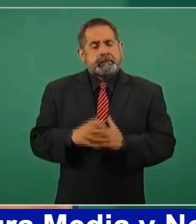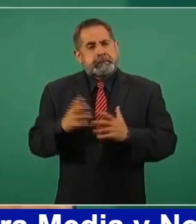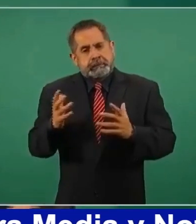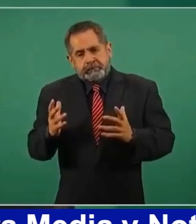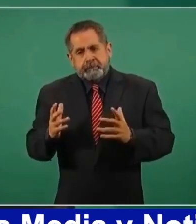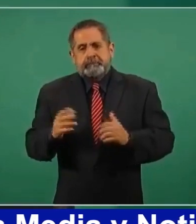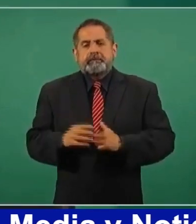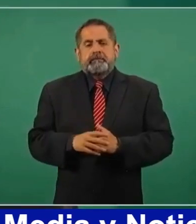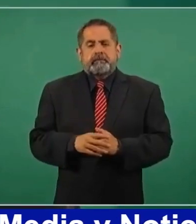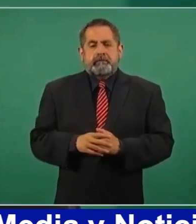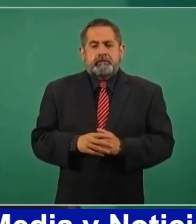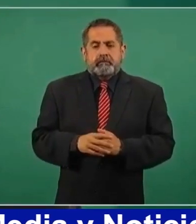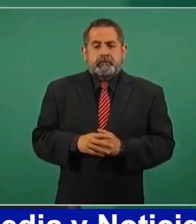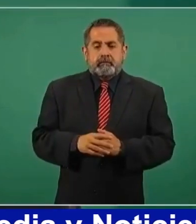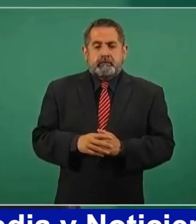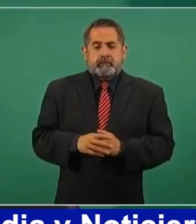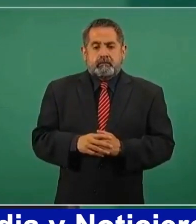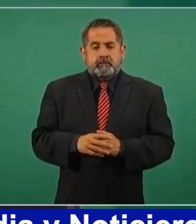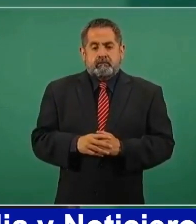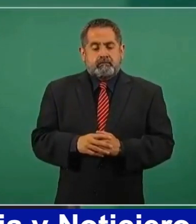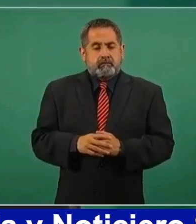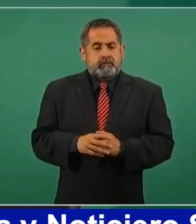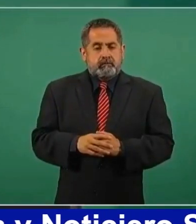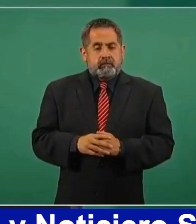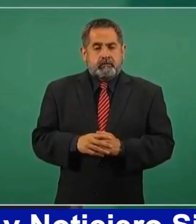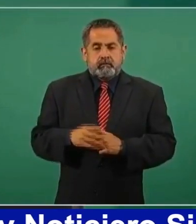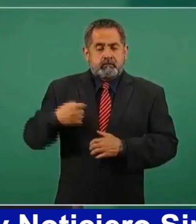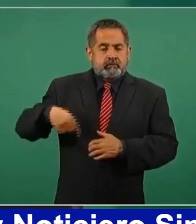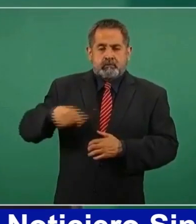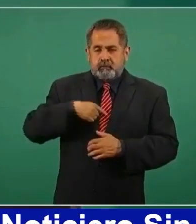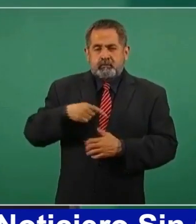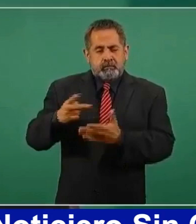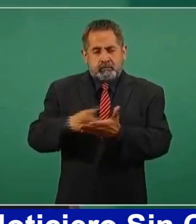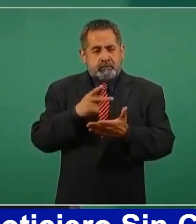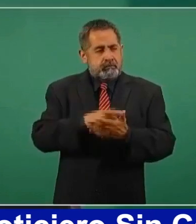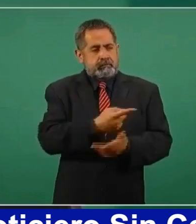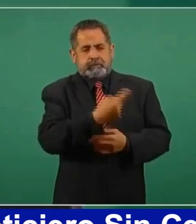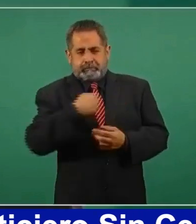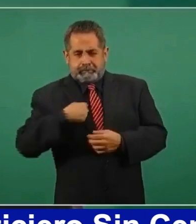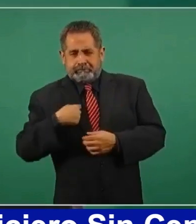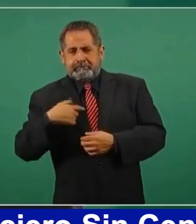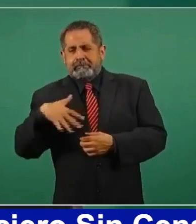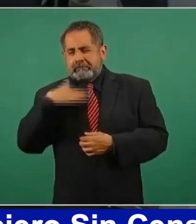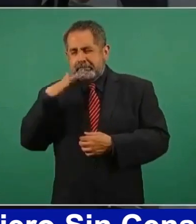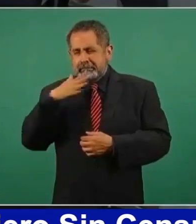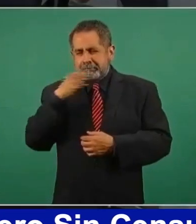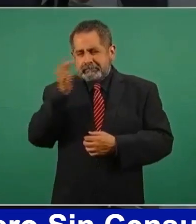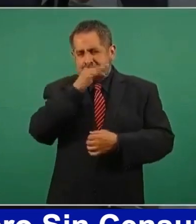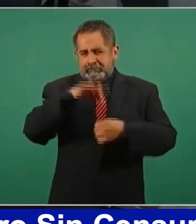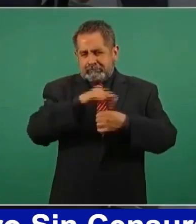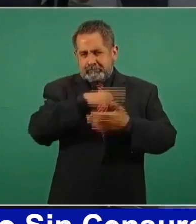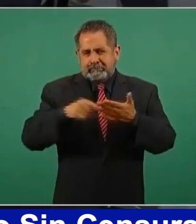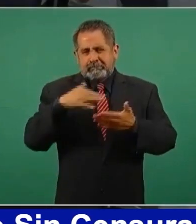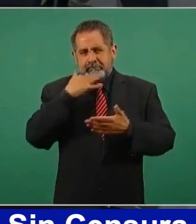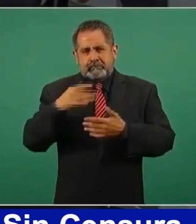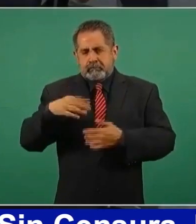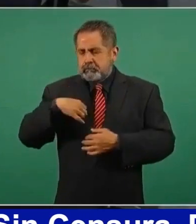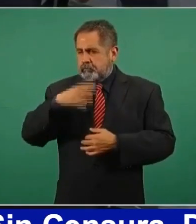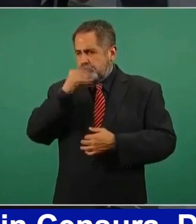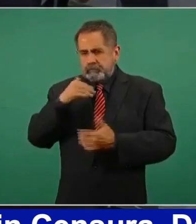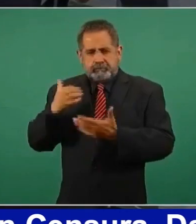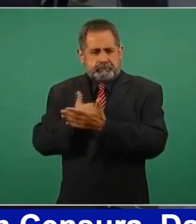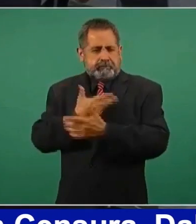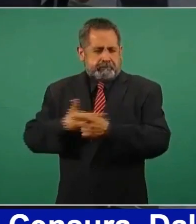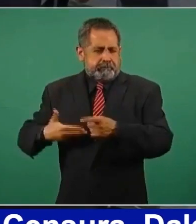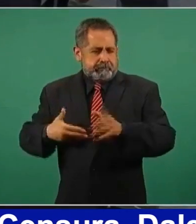padecimos de fraudes y padecimos